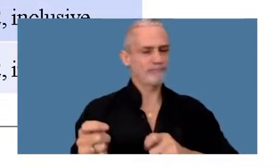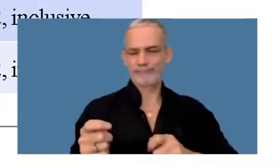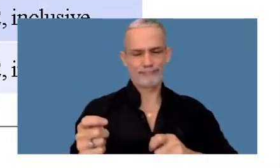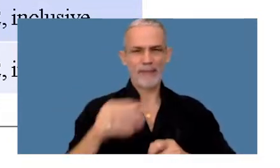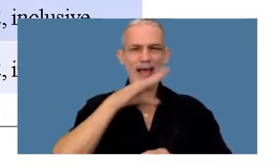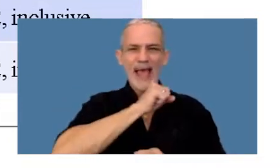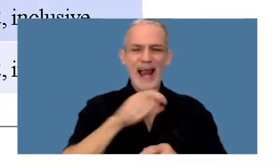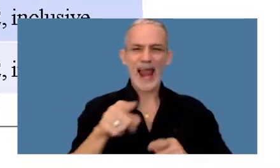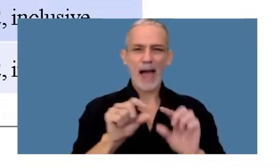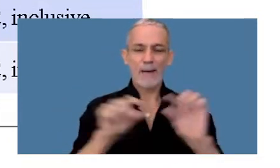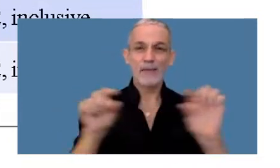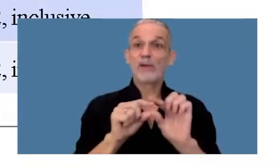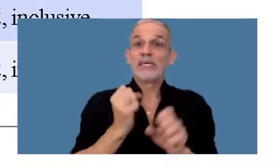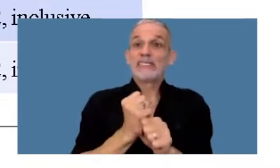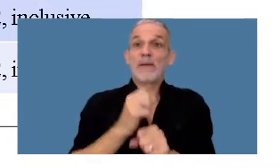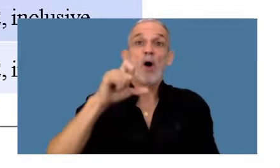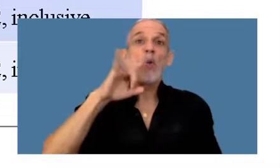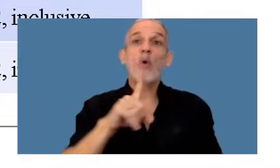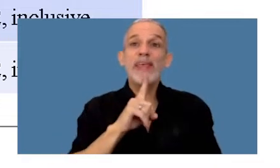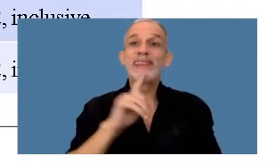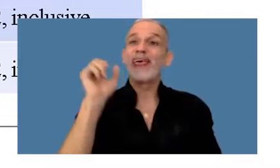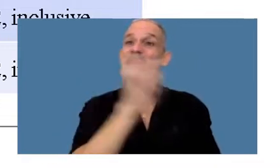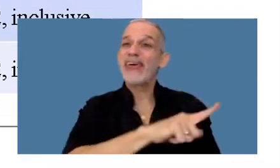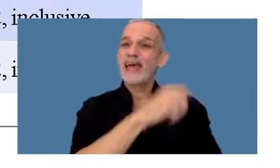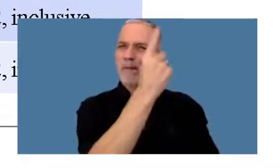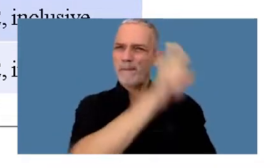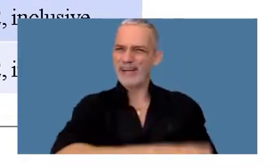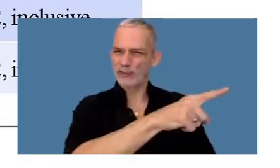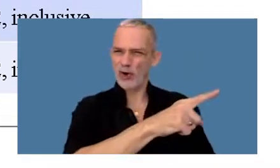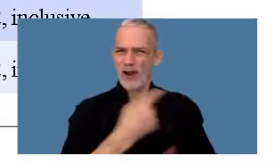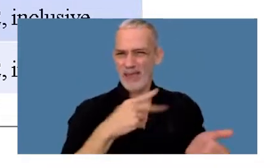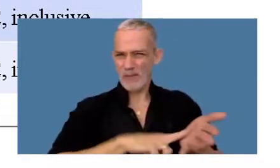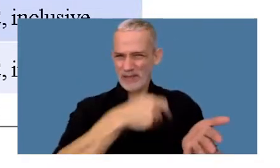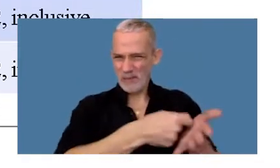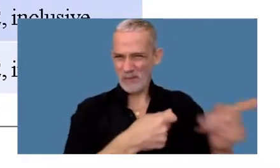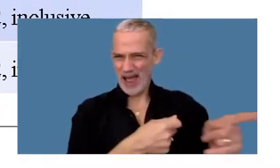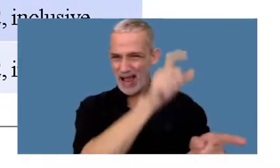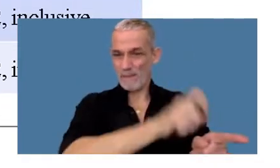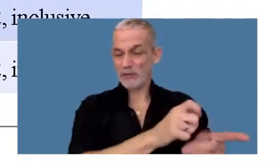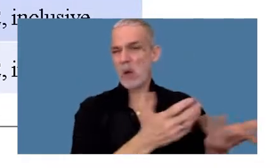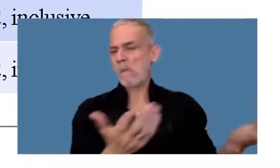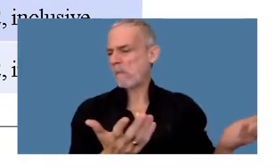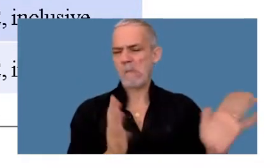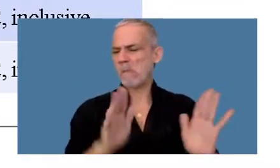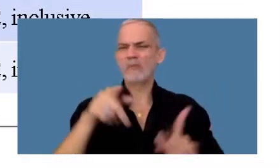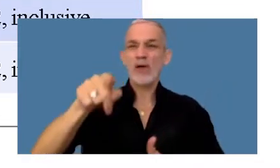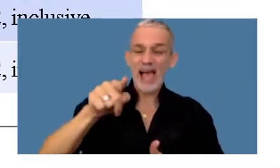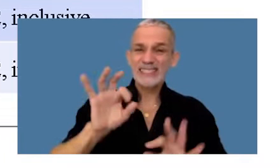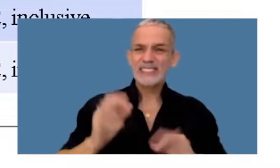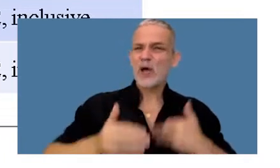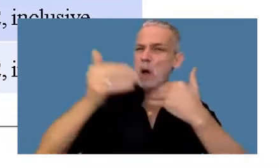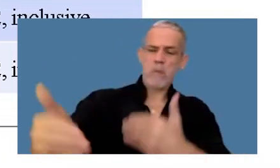caso trabajan con la cuita y clave fiscal del contribuyente. Bueno, para ese caso no les corresponde